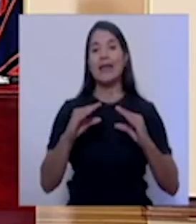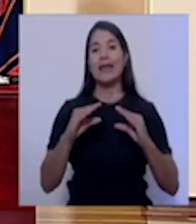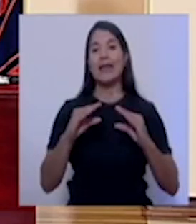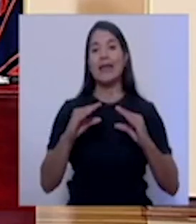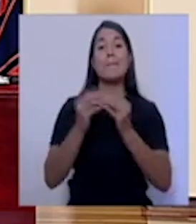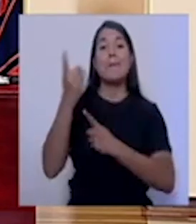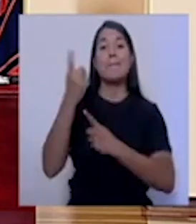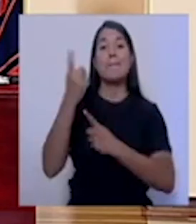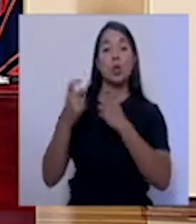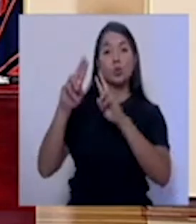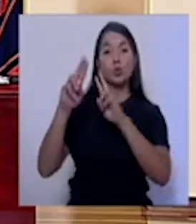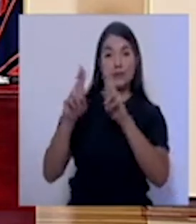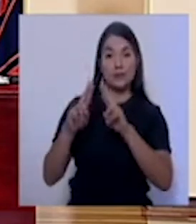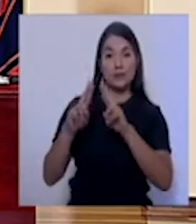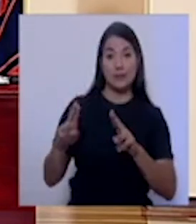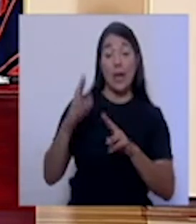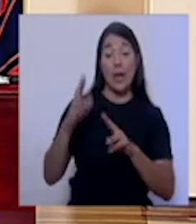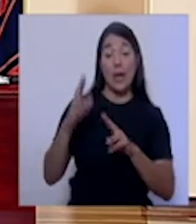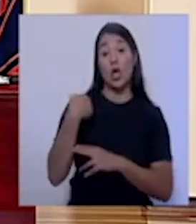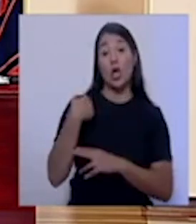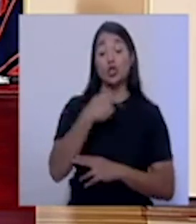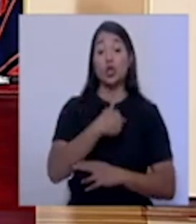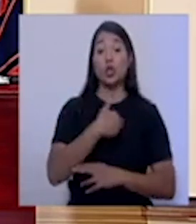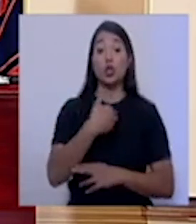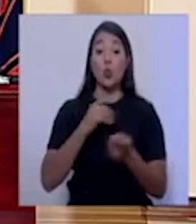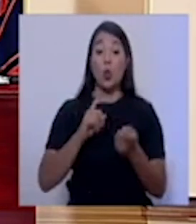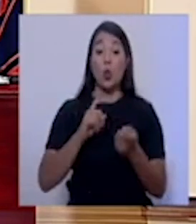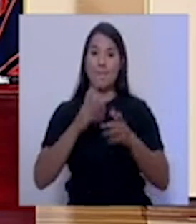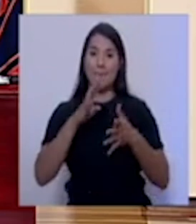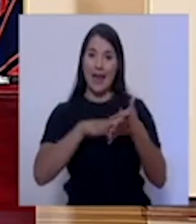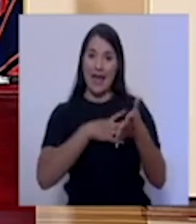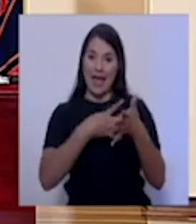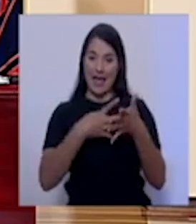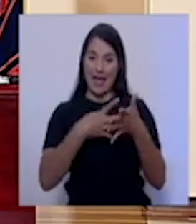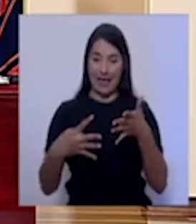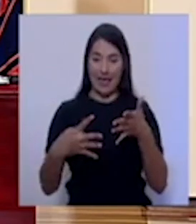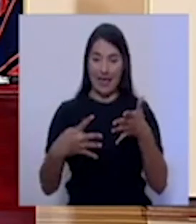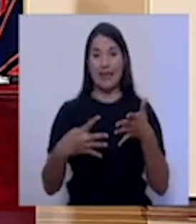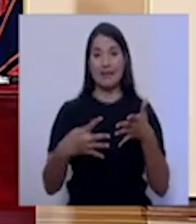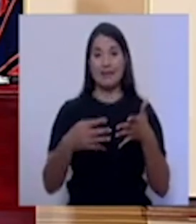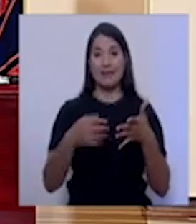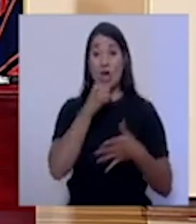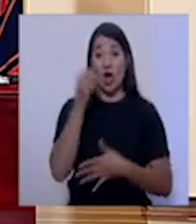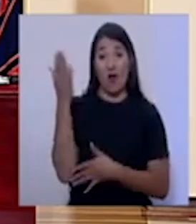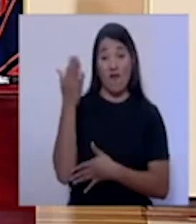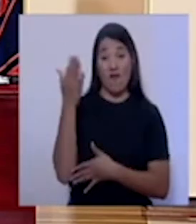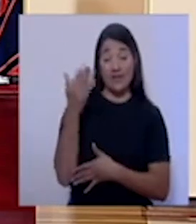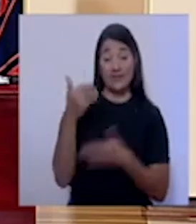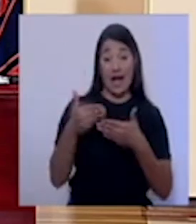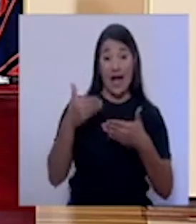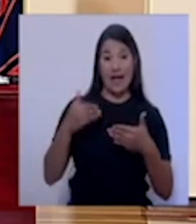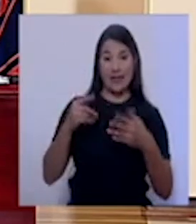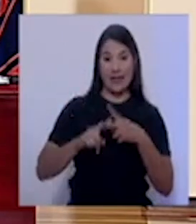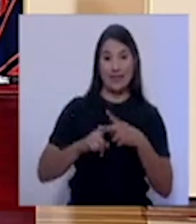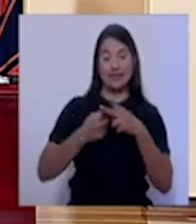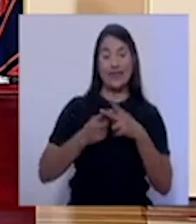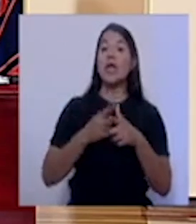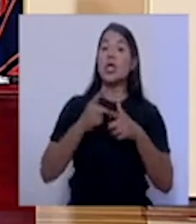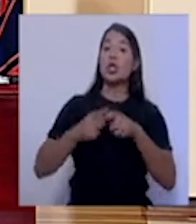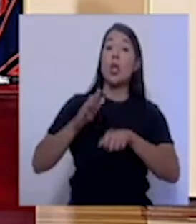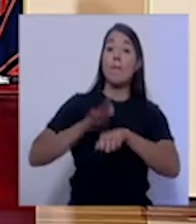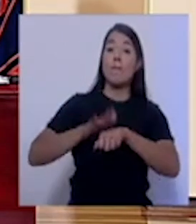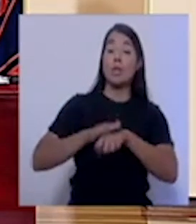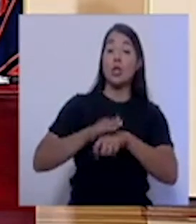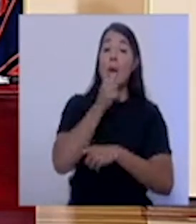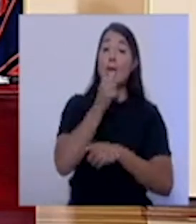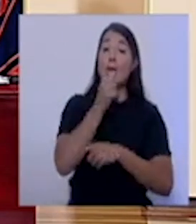debimos actualizar la agenda de la conferencia de prensa minutos antes de iniciar y habilitamos la opción para que los colegas pudieran